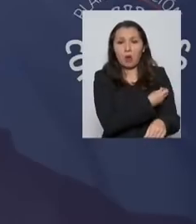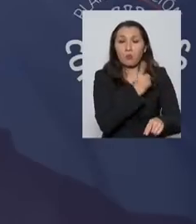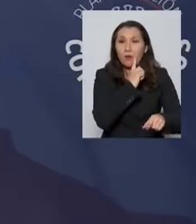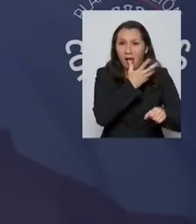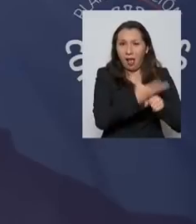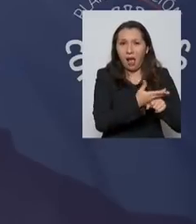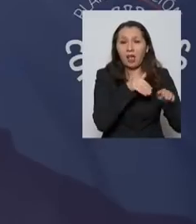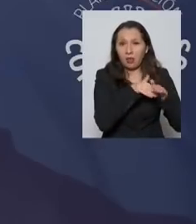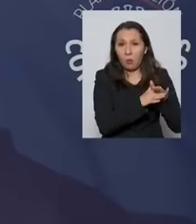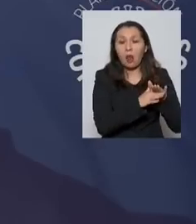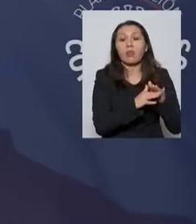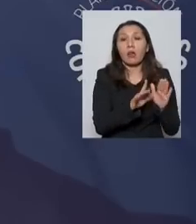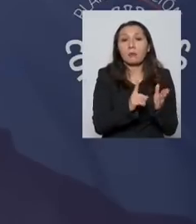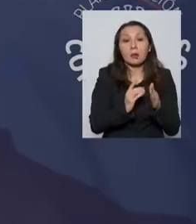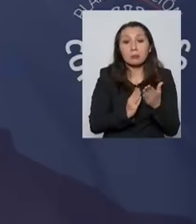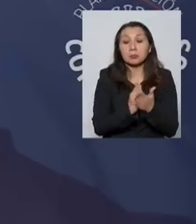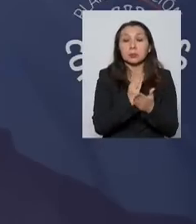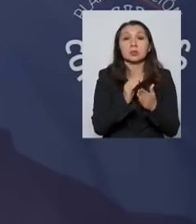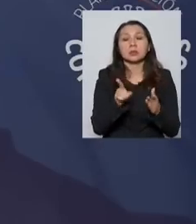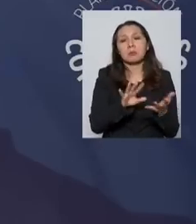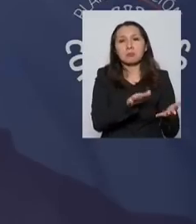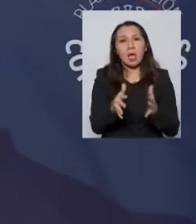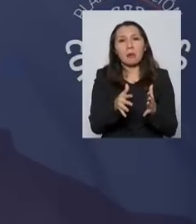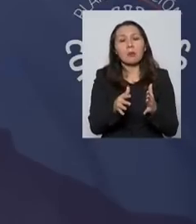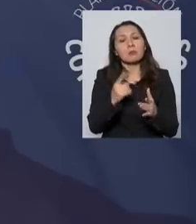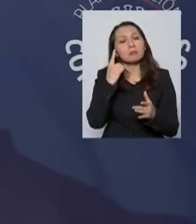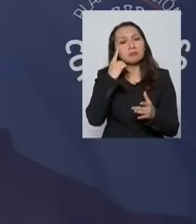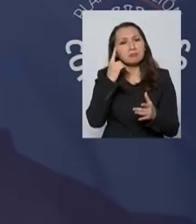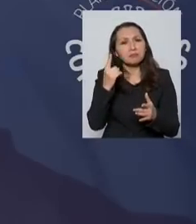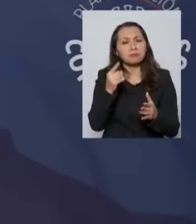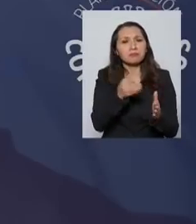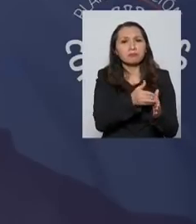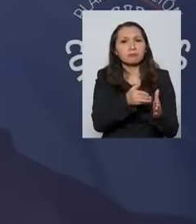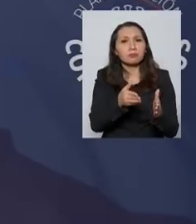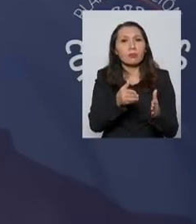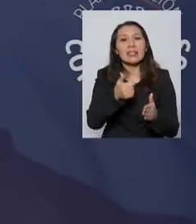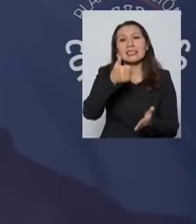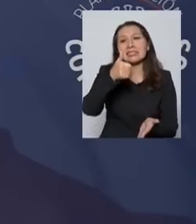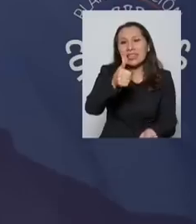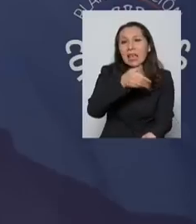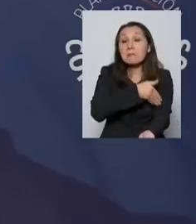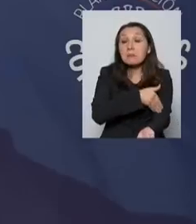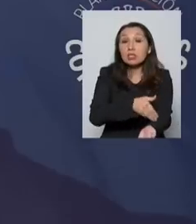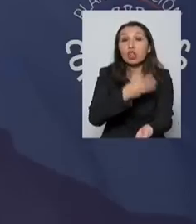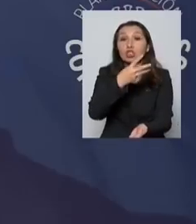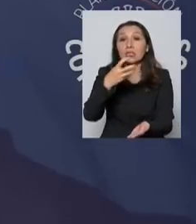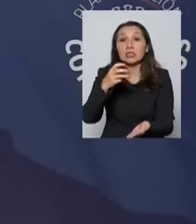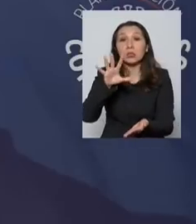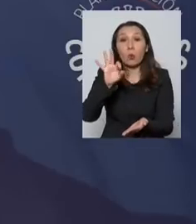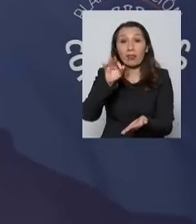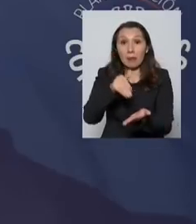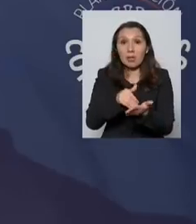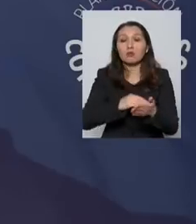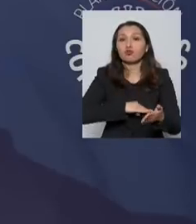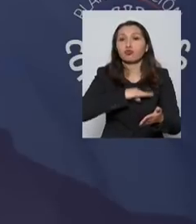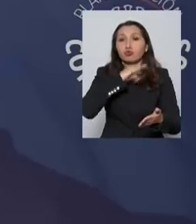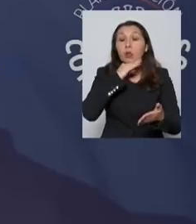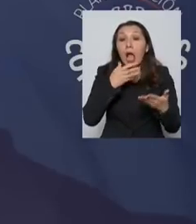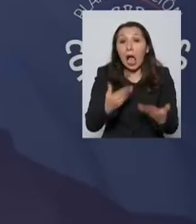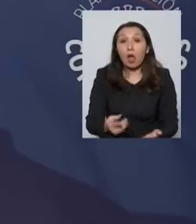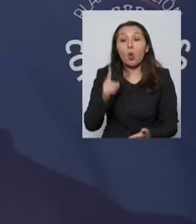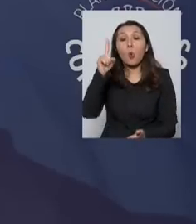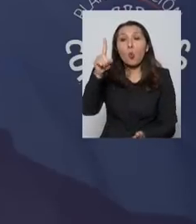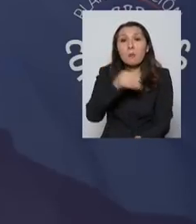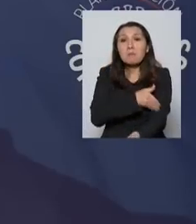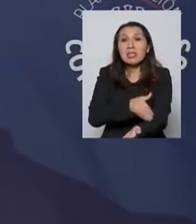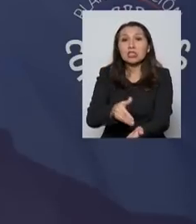disponible. Inicialmente eran del orden de 6.350.000 vacunas, tenemos un millón y